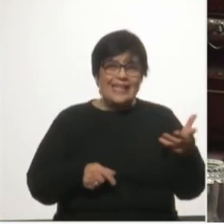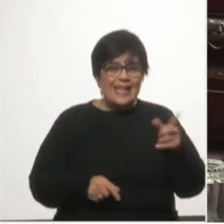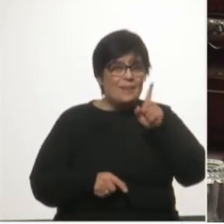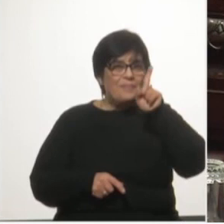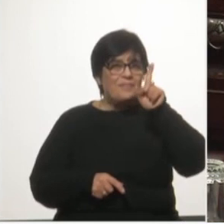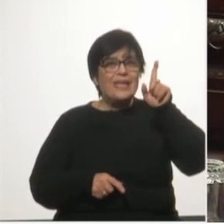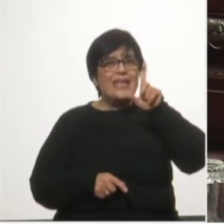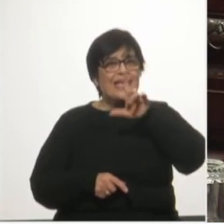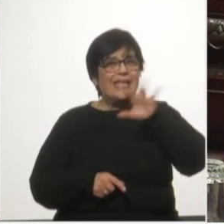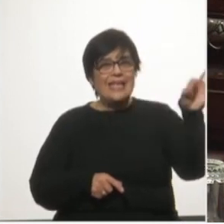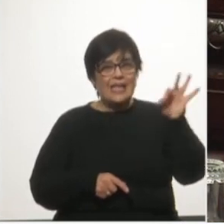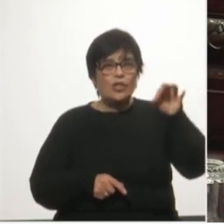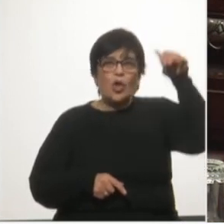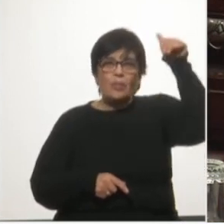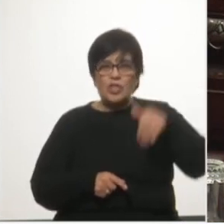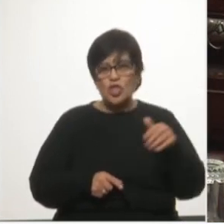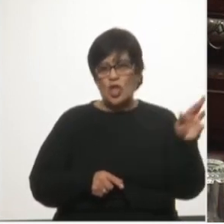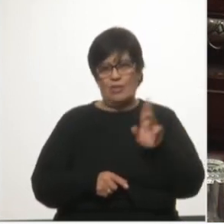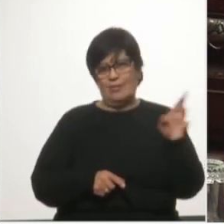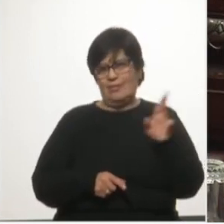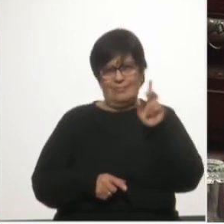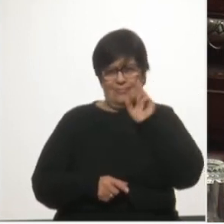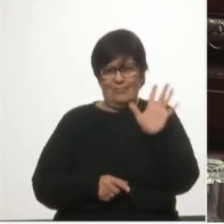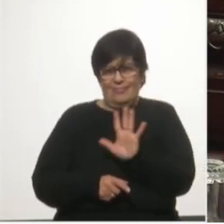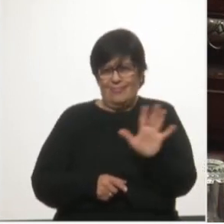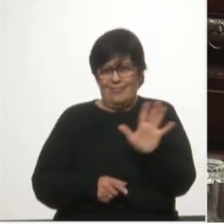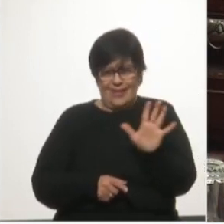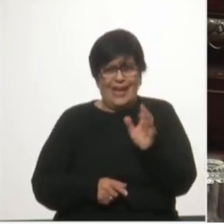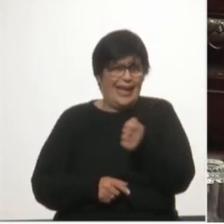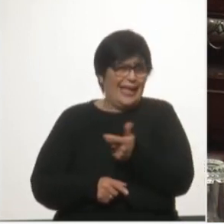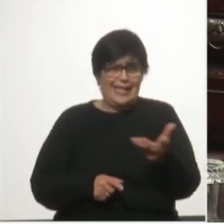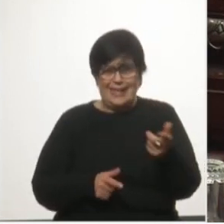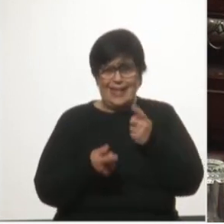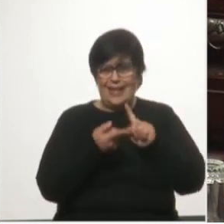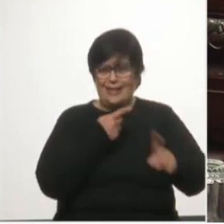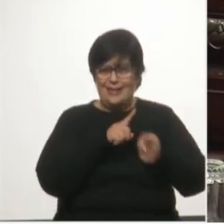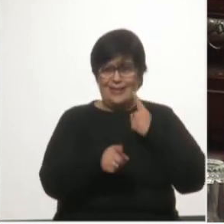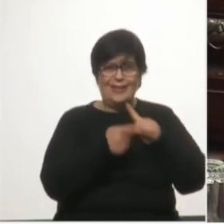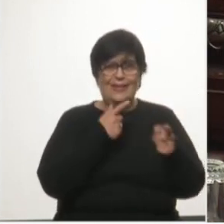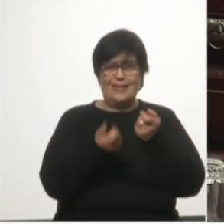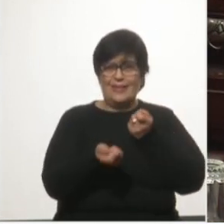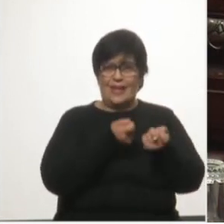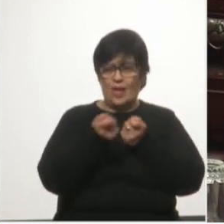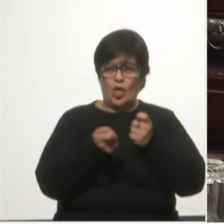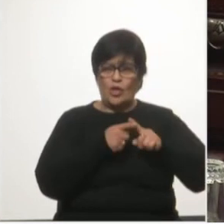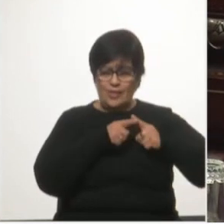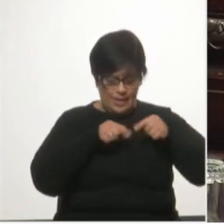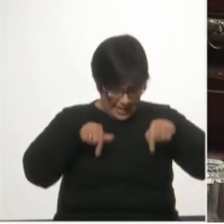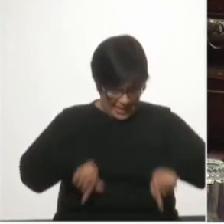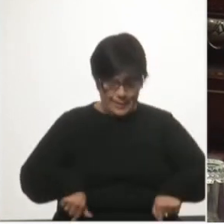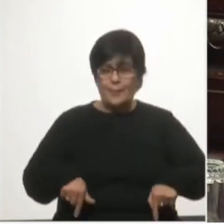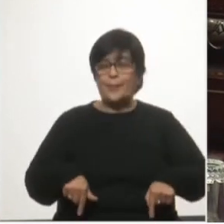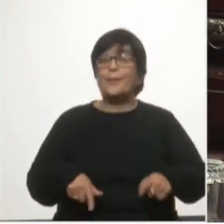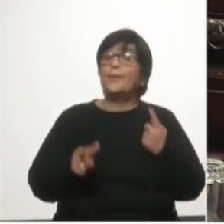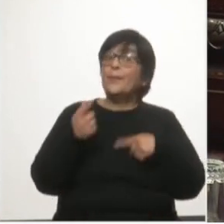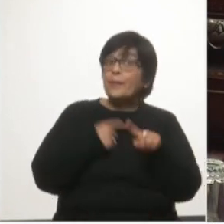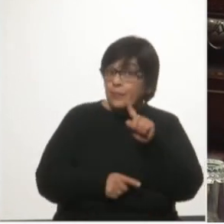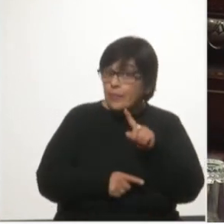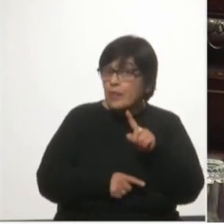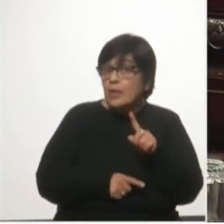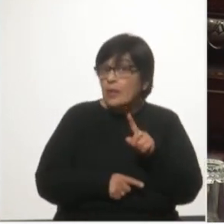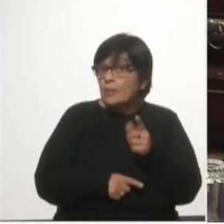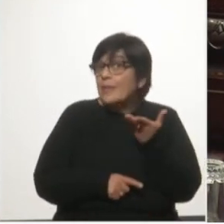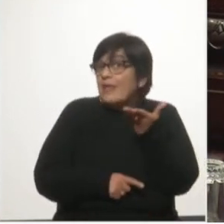millones de dólares no tenía ninguna relación con el volumen del negocio que se estaba discutiendo si hubiera